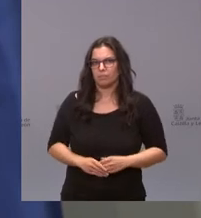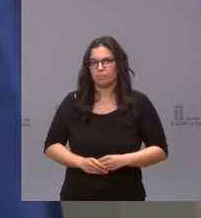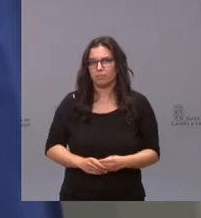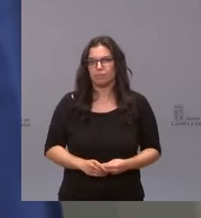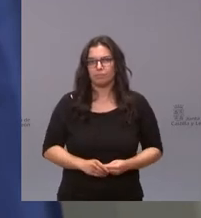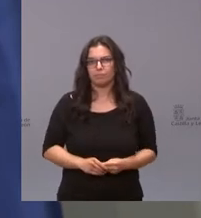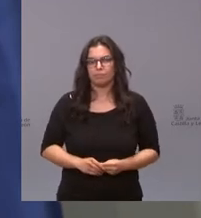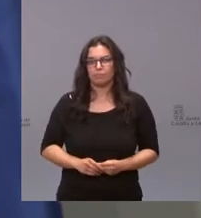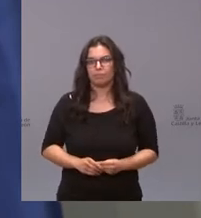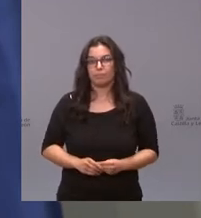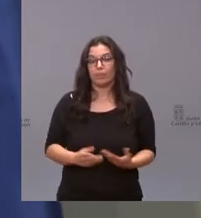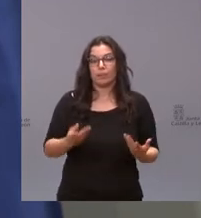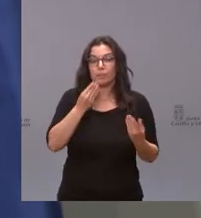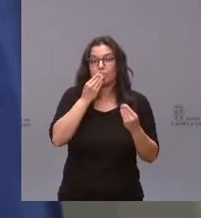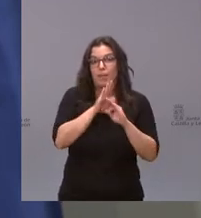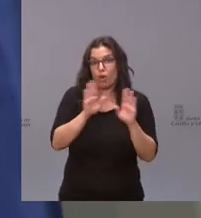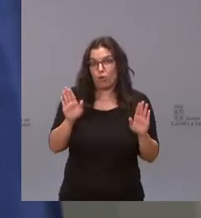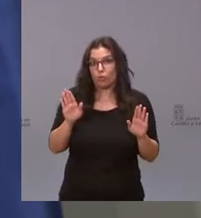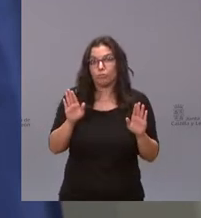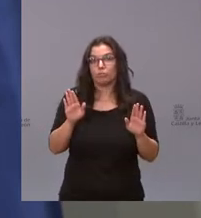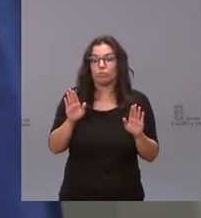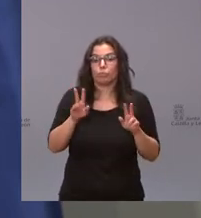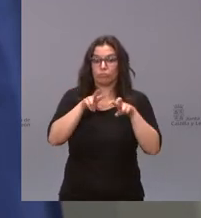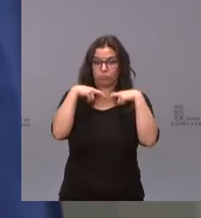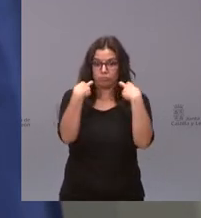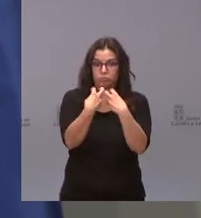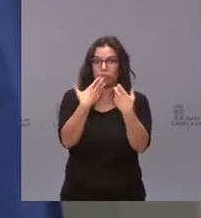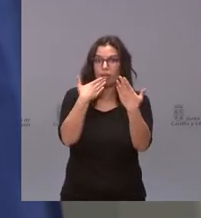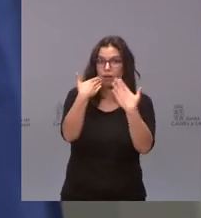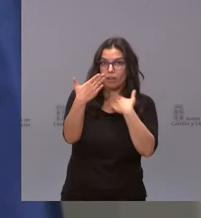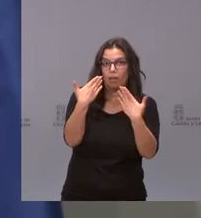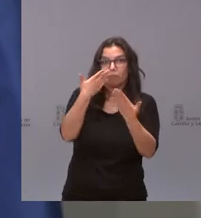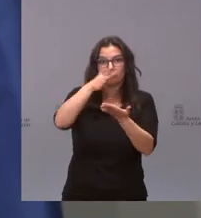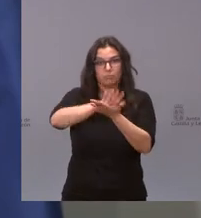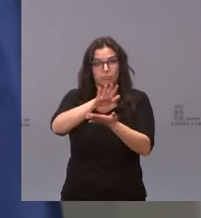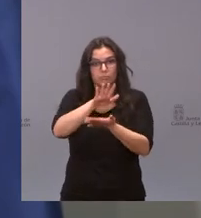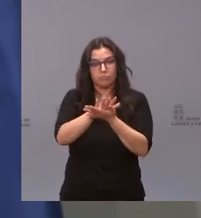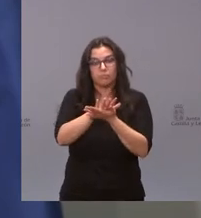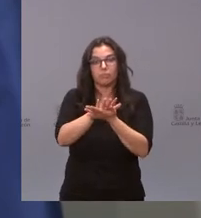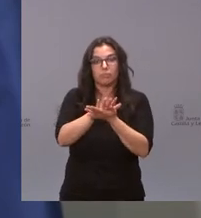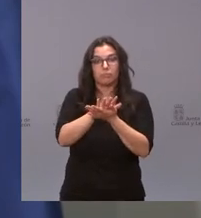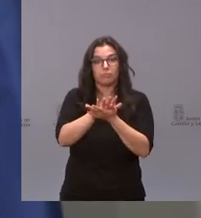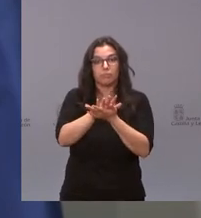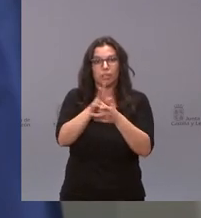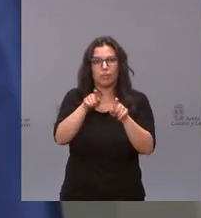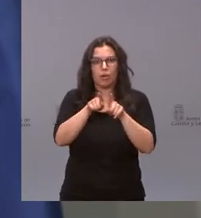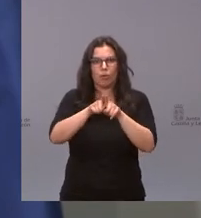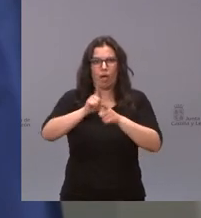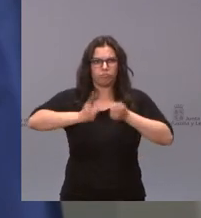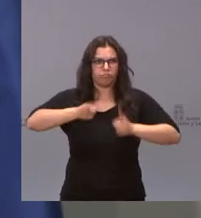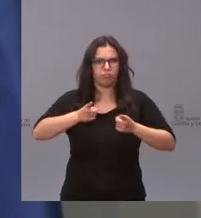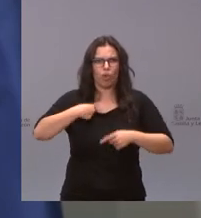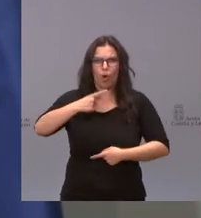y es mejor que nos sentemos a dialogar con tranquilidad y que dejemos el maximalismo la